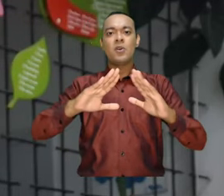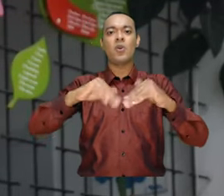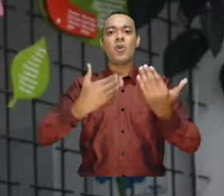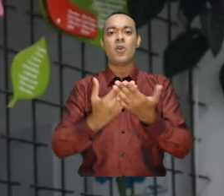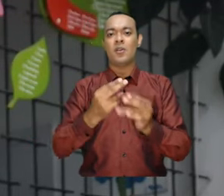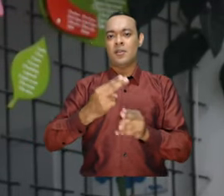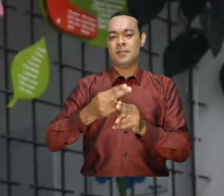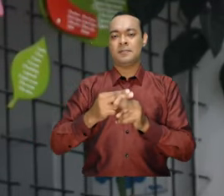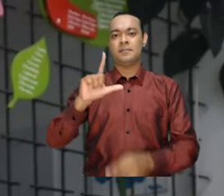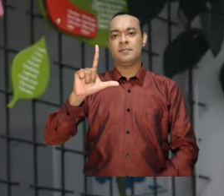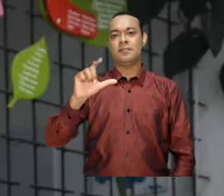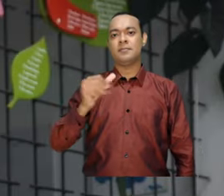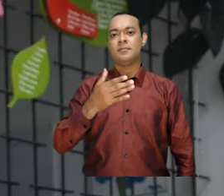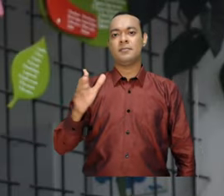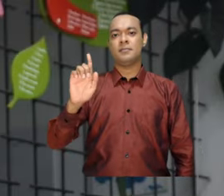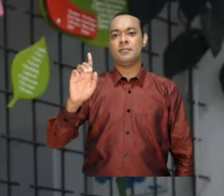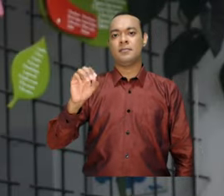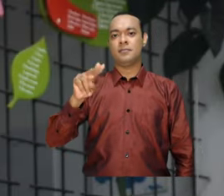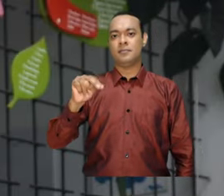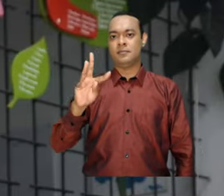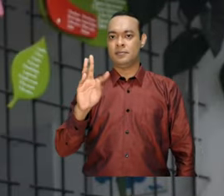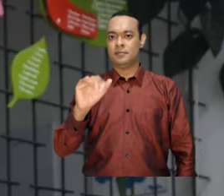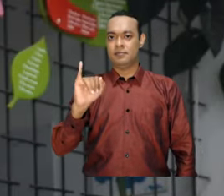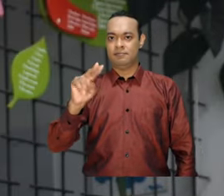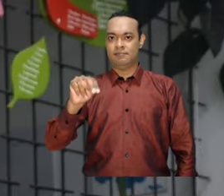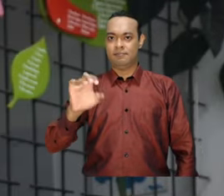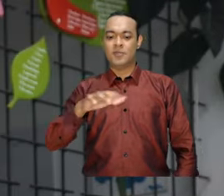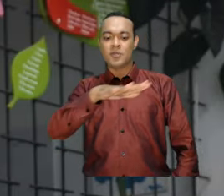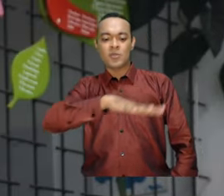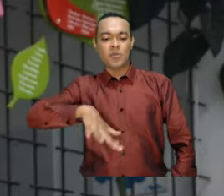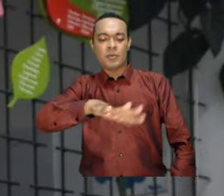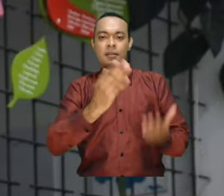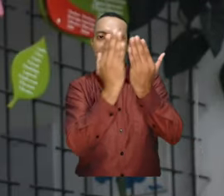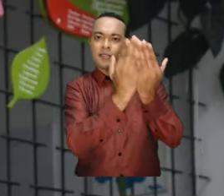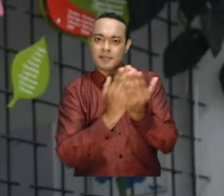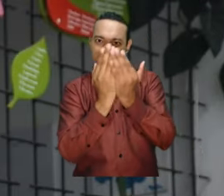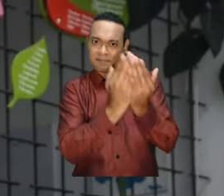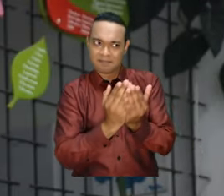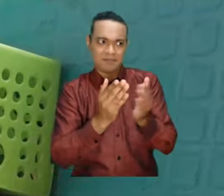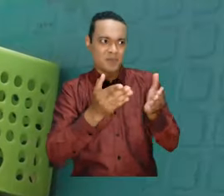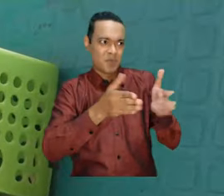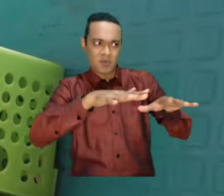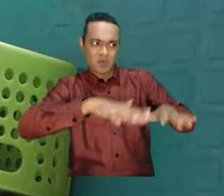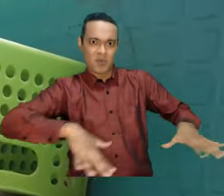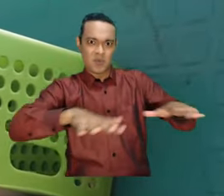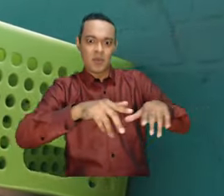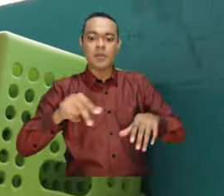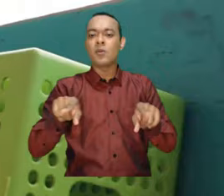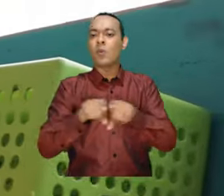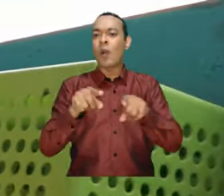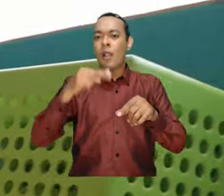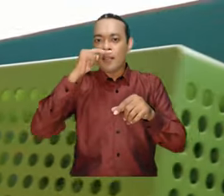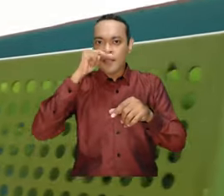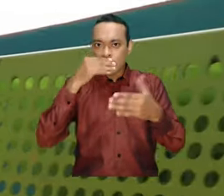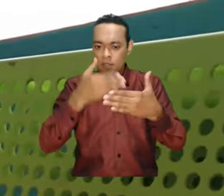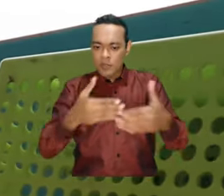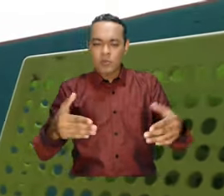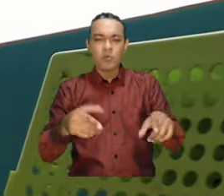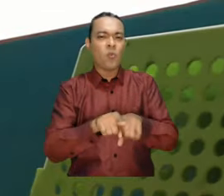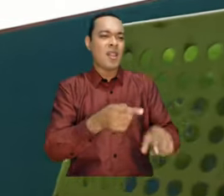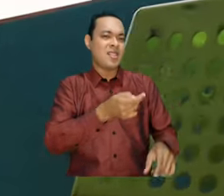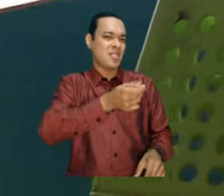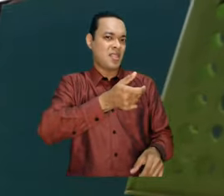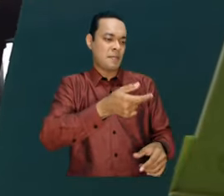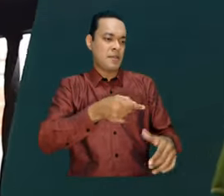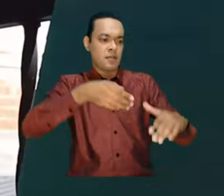espacio educativo debe ser un espacio de vida donde un niño que es esa semilla pueda ir creciendo